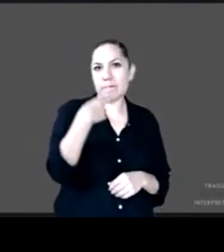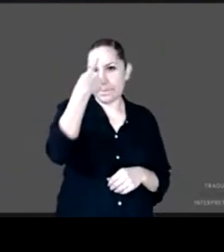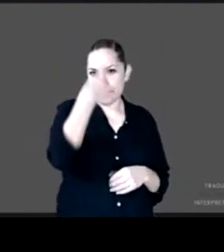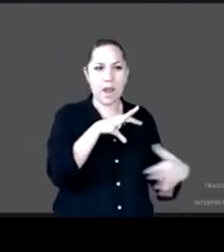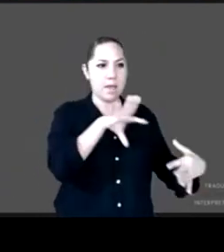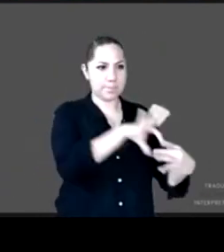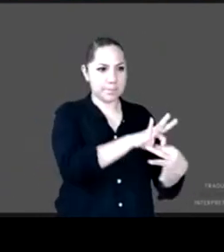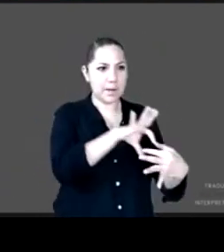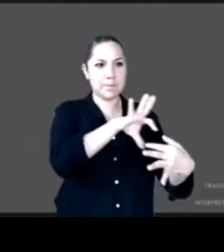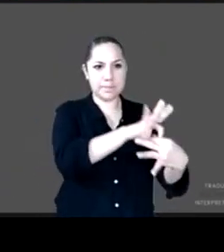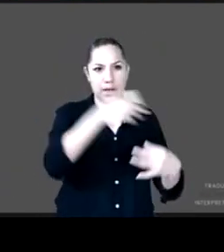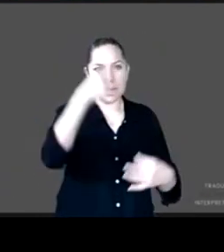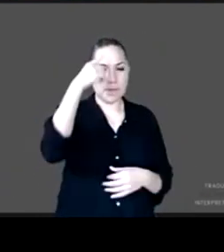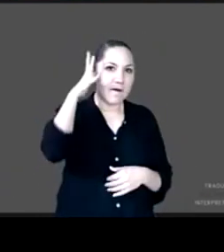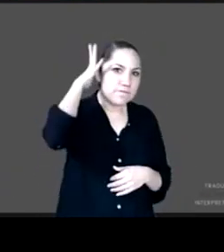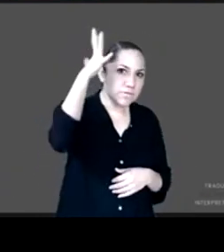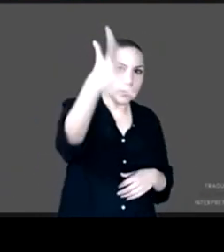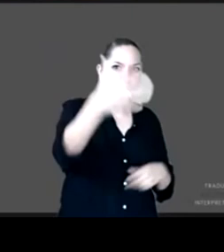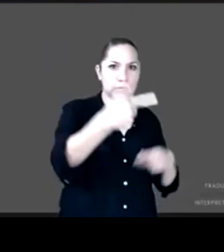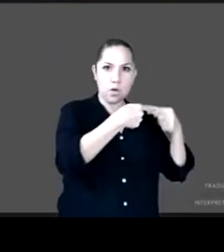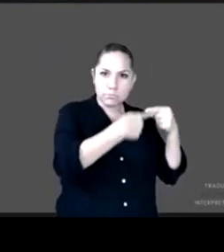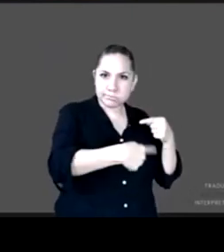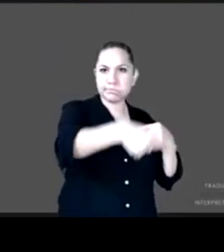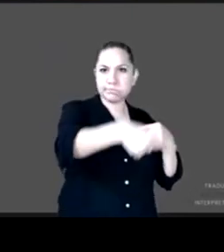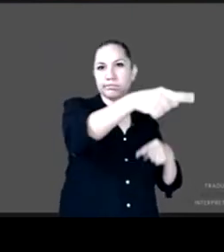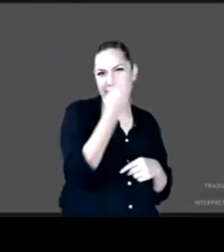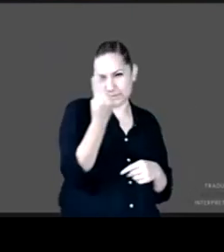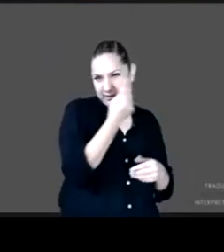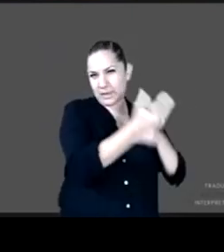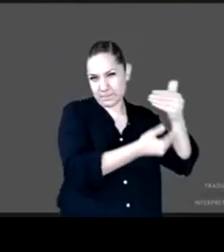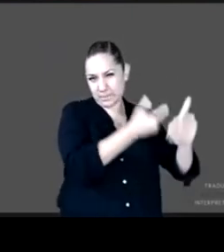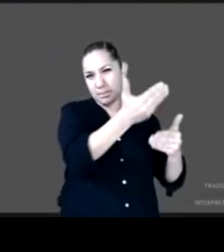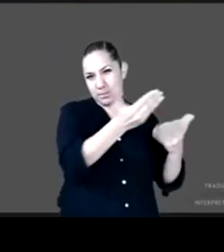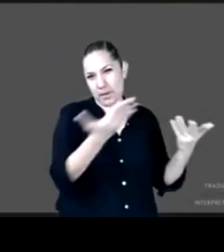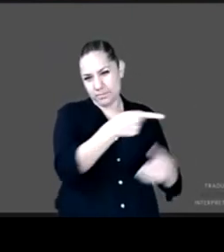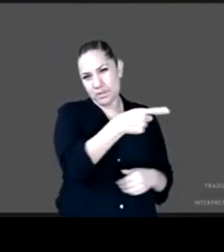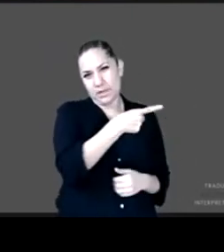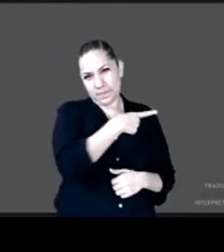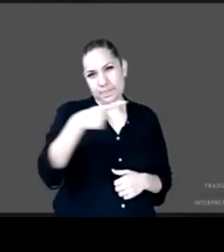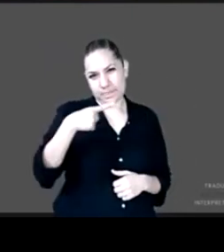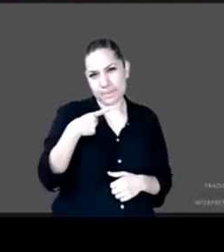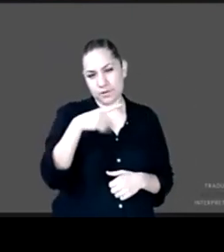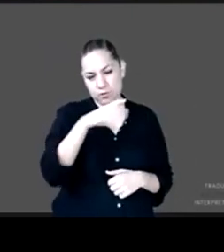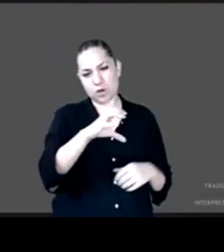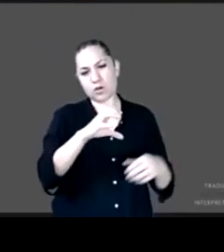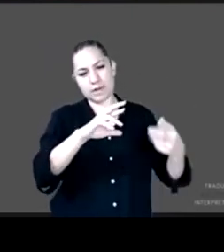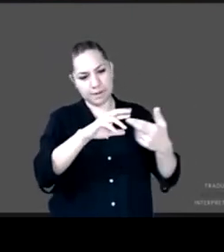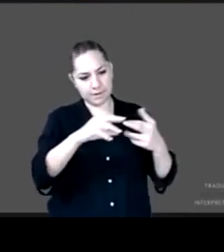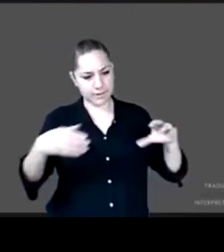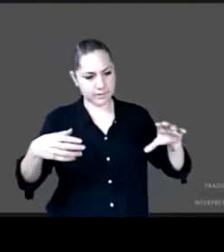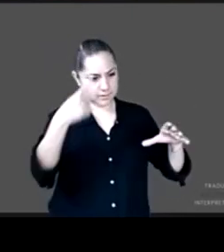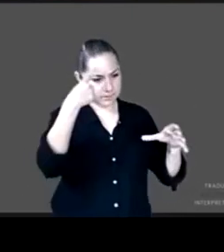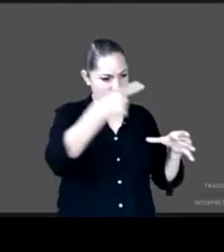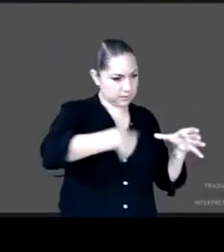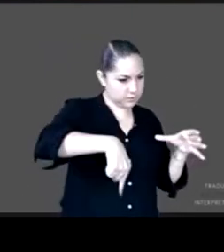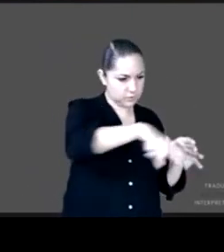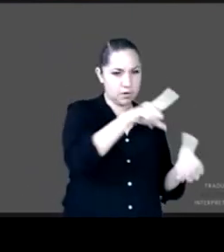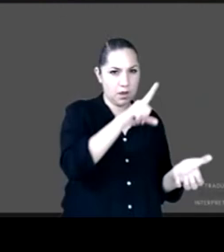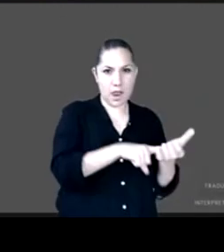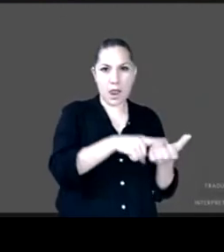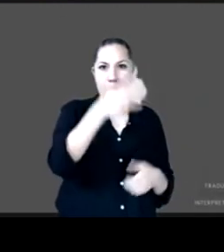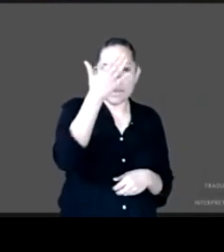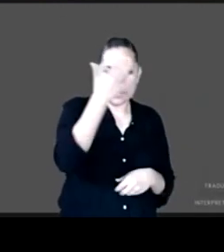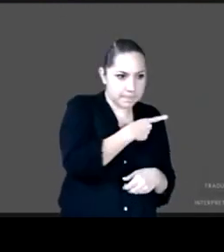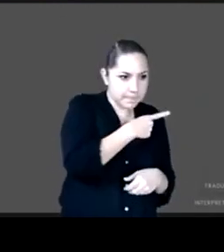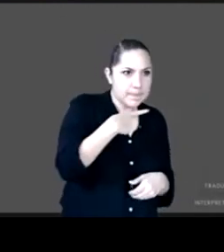eso importante porque le permite darle memoria a la política pública y sí quisiera insistir en que desde luego estas preguntas tienen que ver